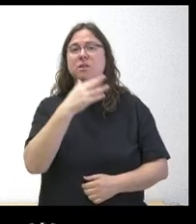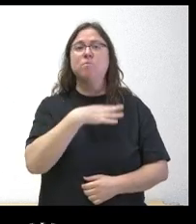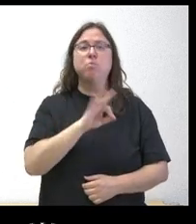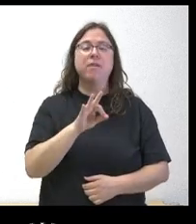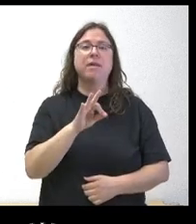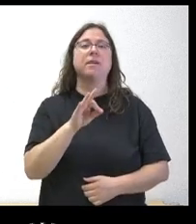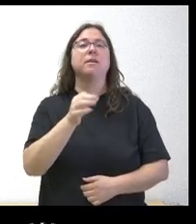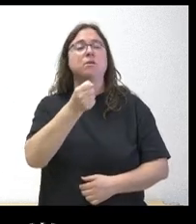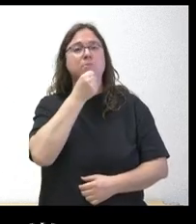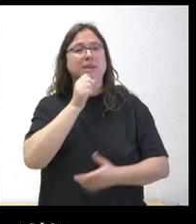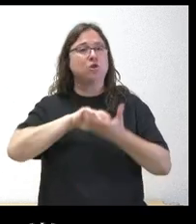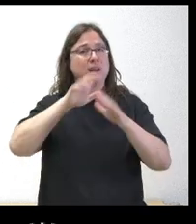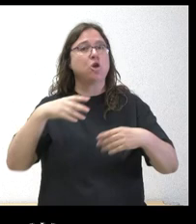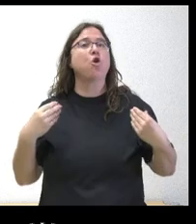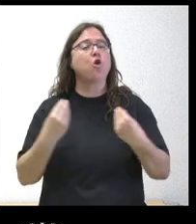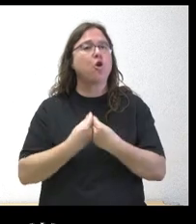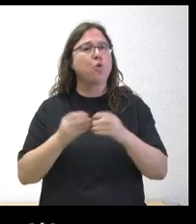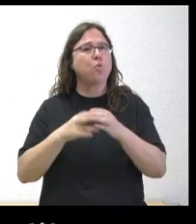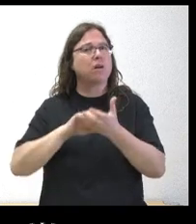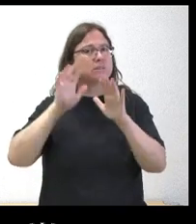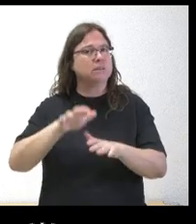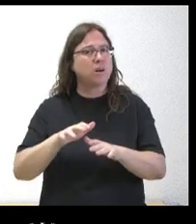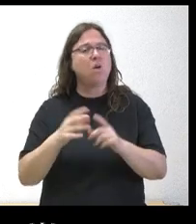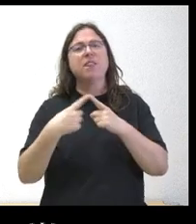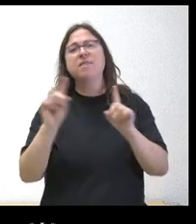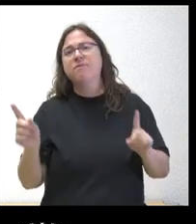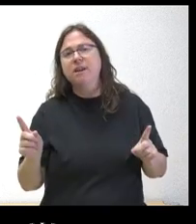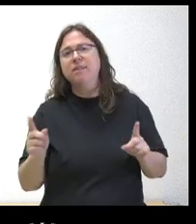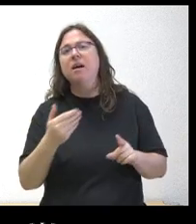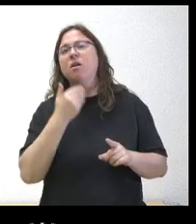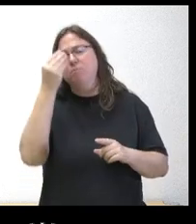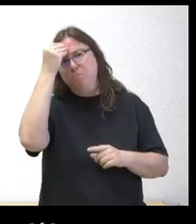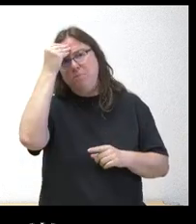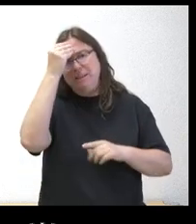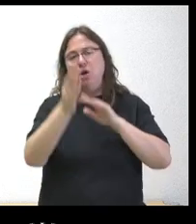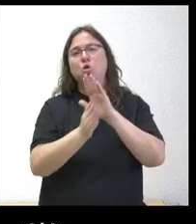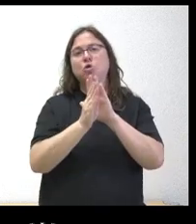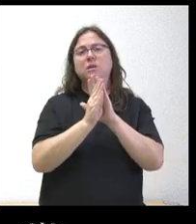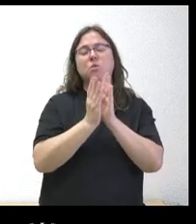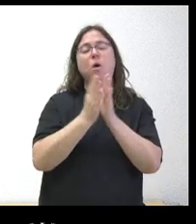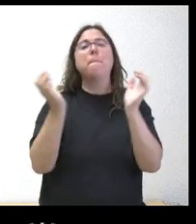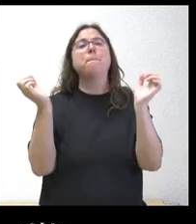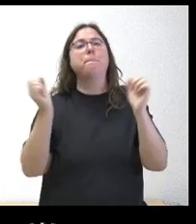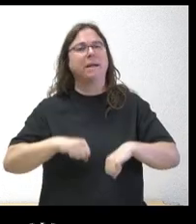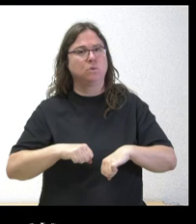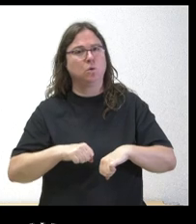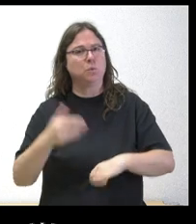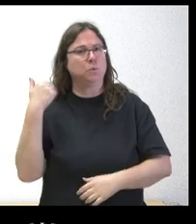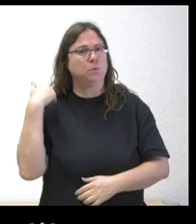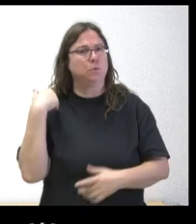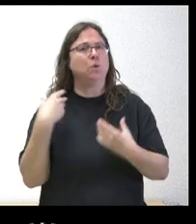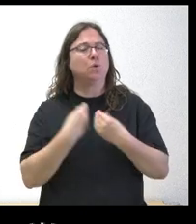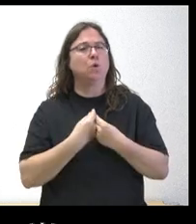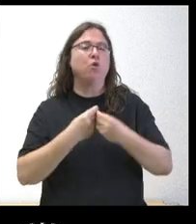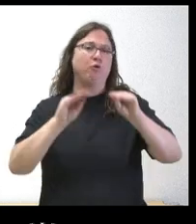Castilla y León está alineada con la de la Junta si ven distancia y si creen que se mantiene el pacto que habían suscrito en el pasado con esta